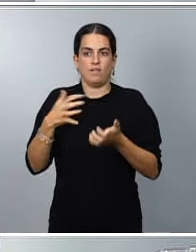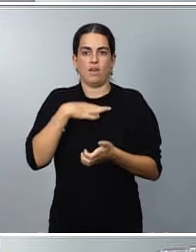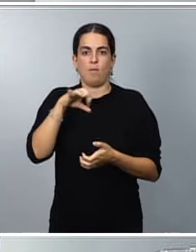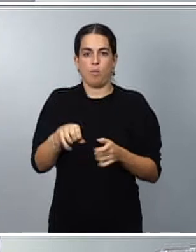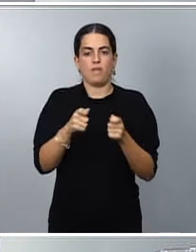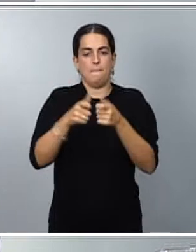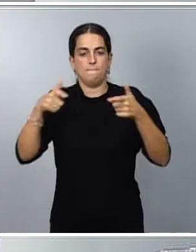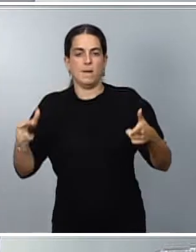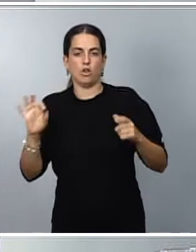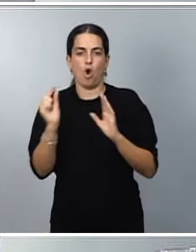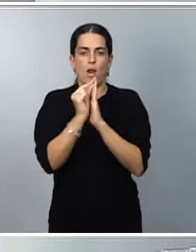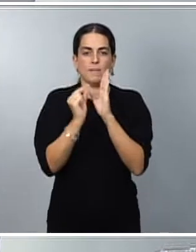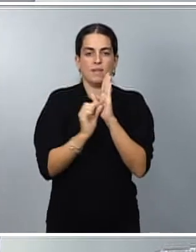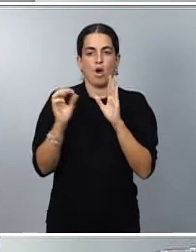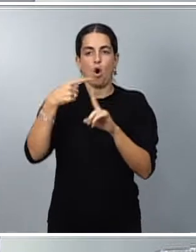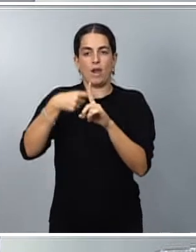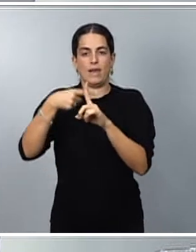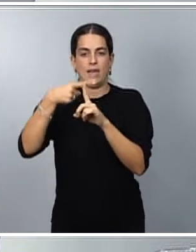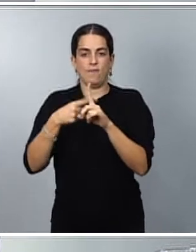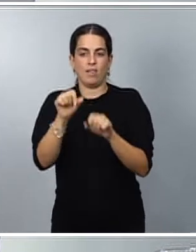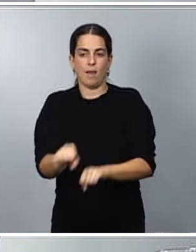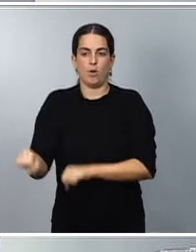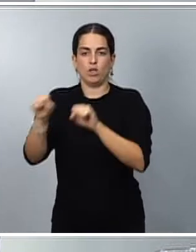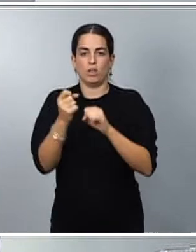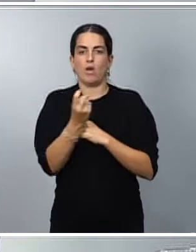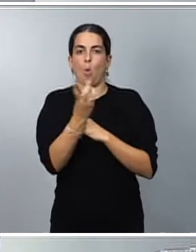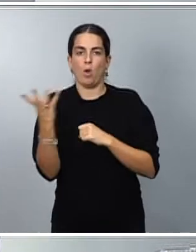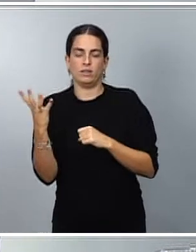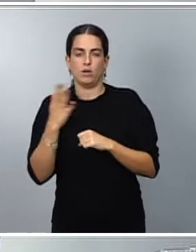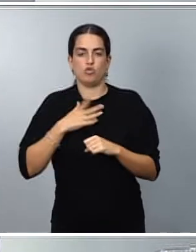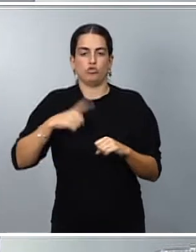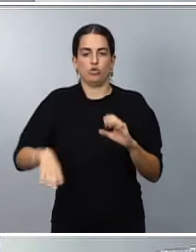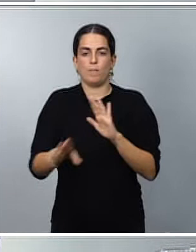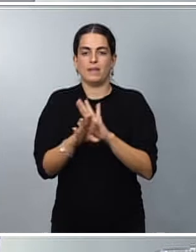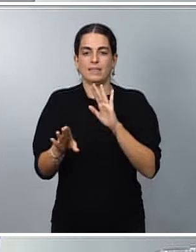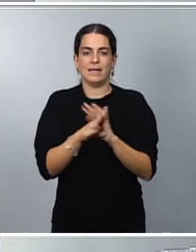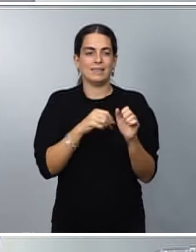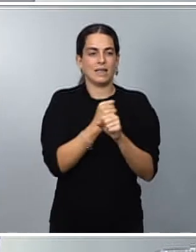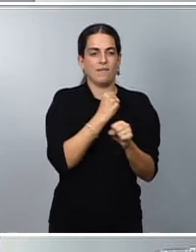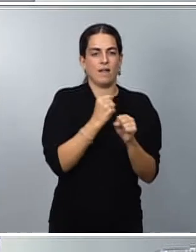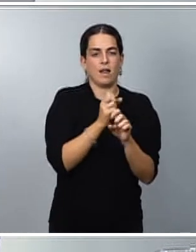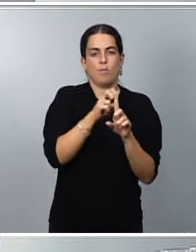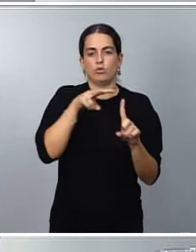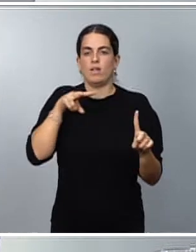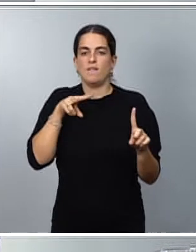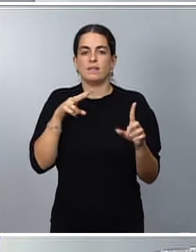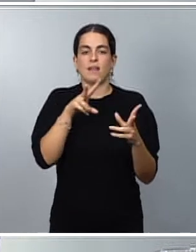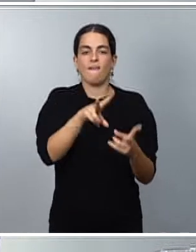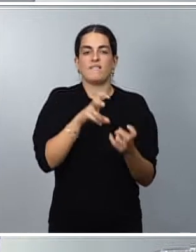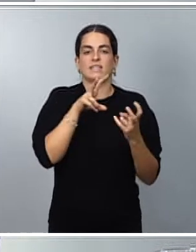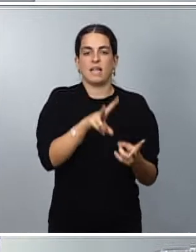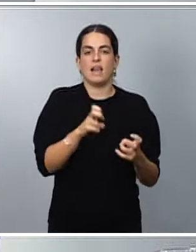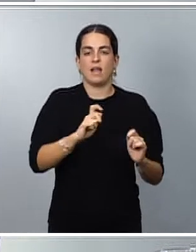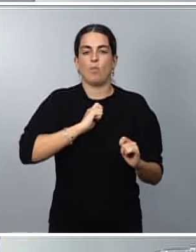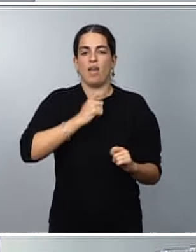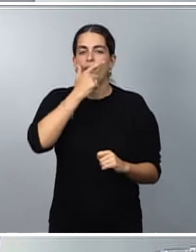el nivel, la cuantía de la protección. Queremos mantener, trabajar en los aspectos fiscales que permitan facilitar el